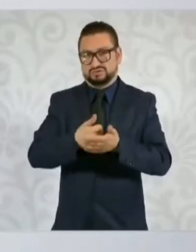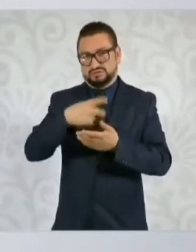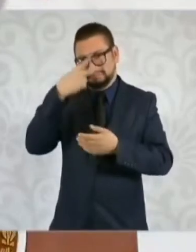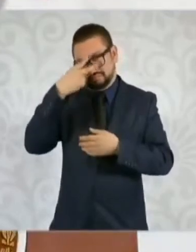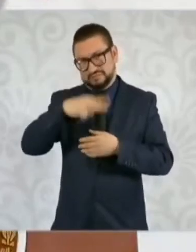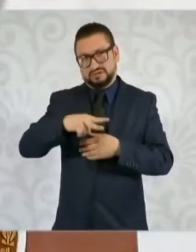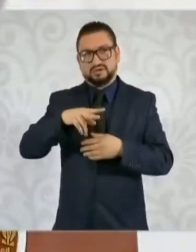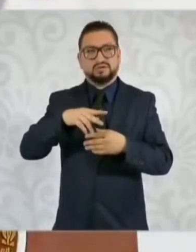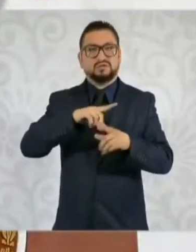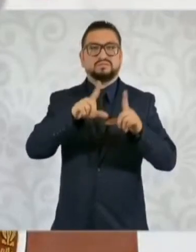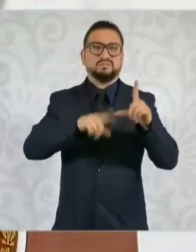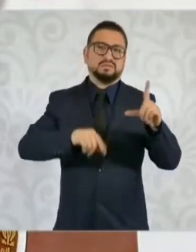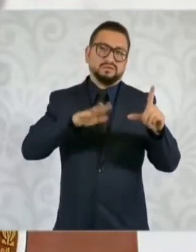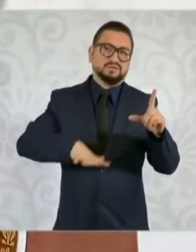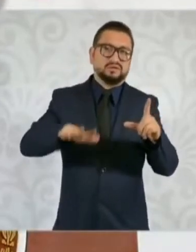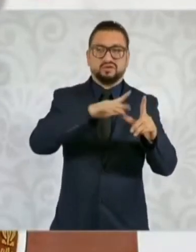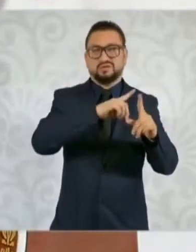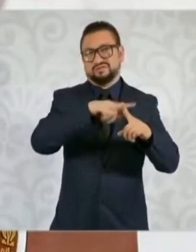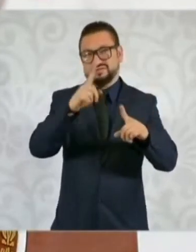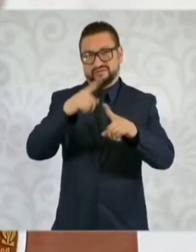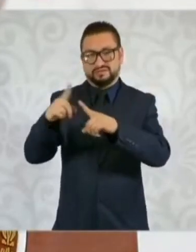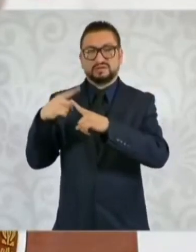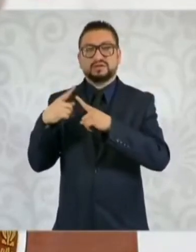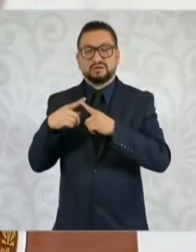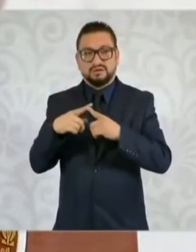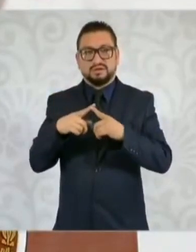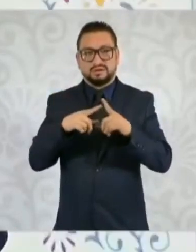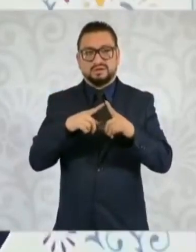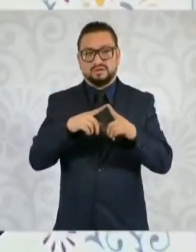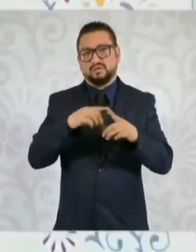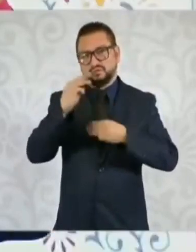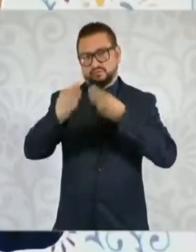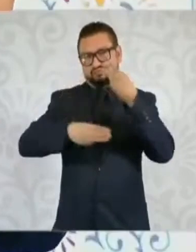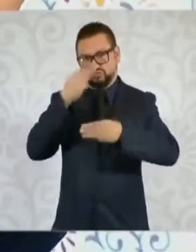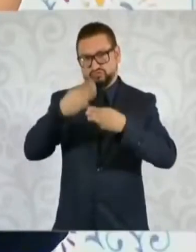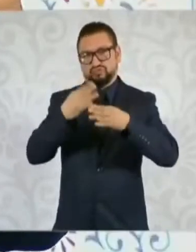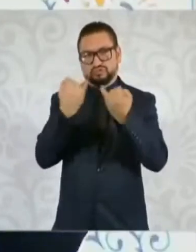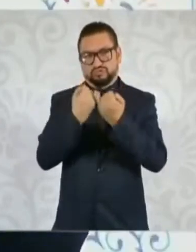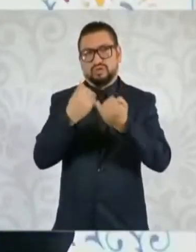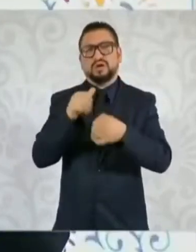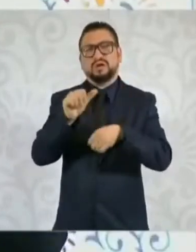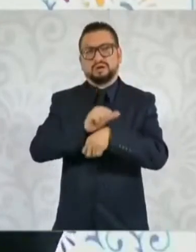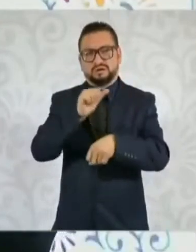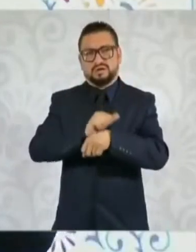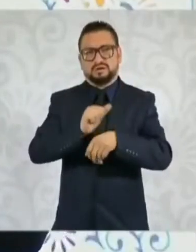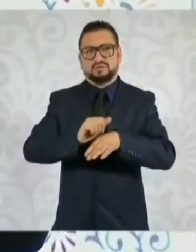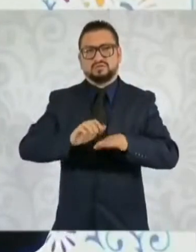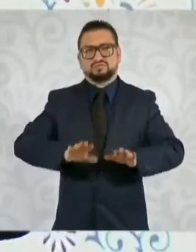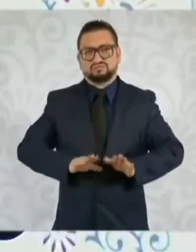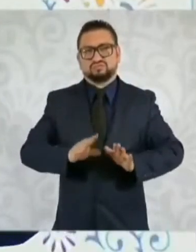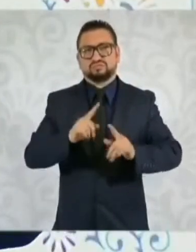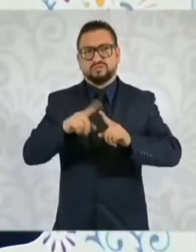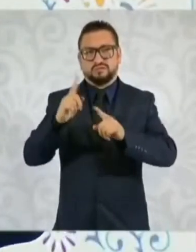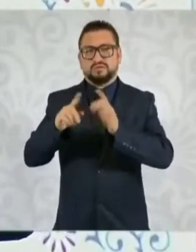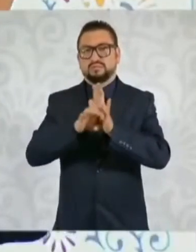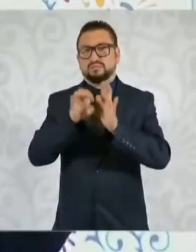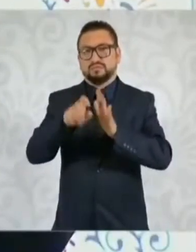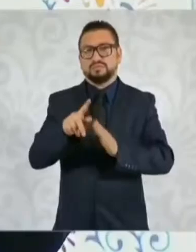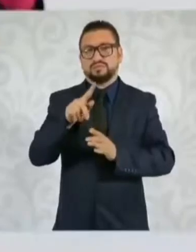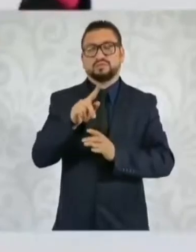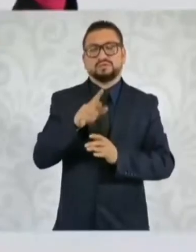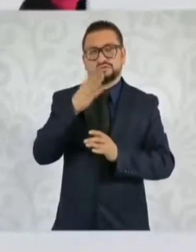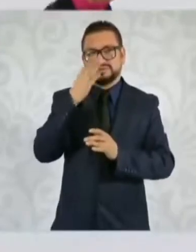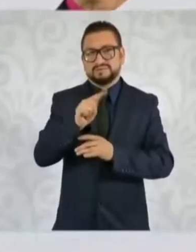o en el mundo hay distintos tipos de autos. Un auto Tesla, por ejemplo,